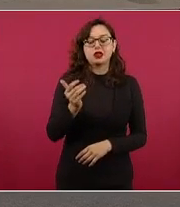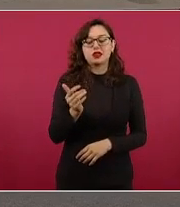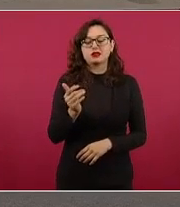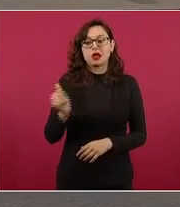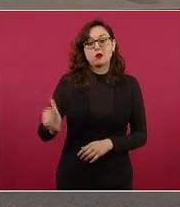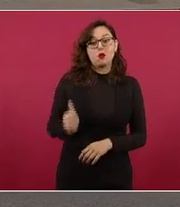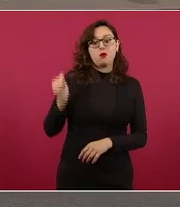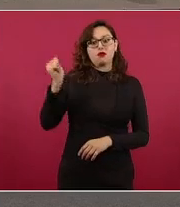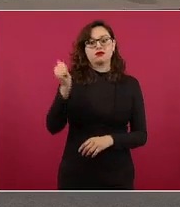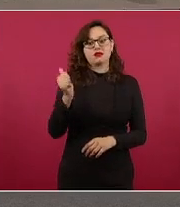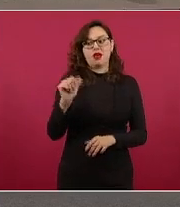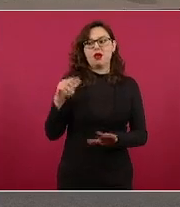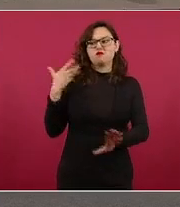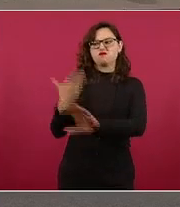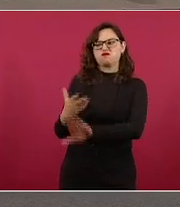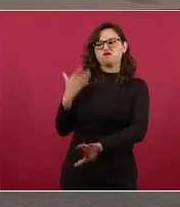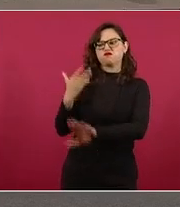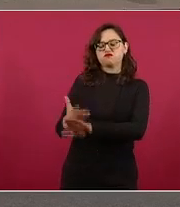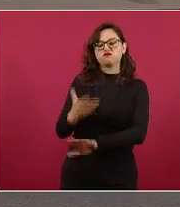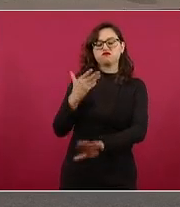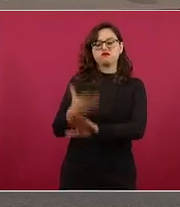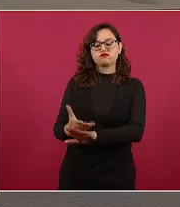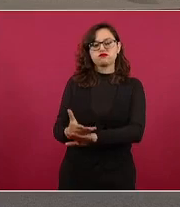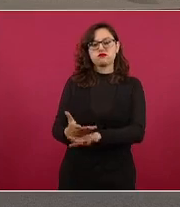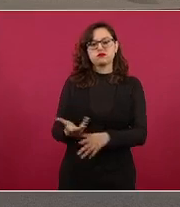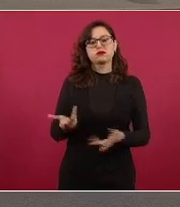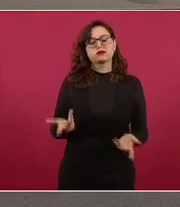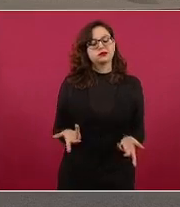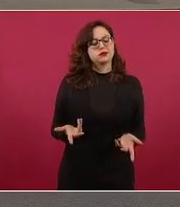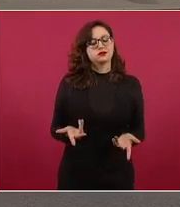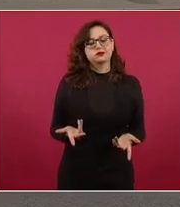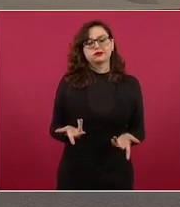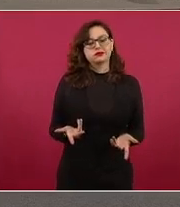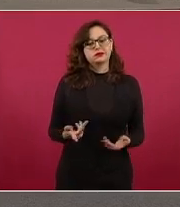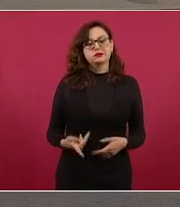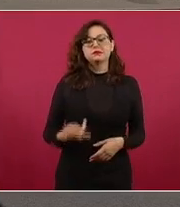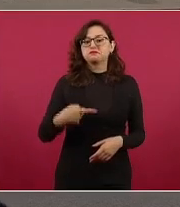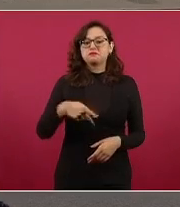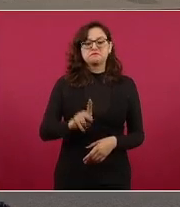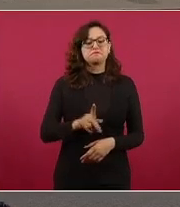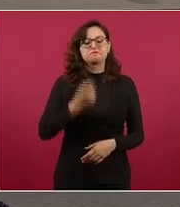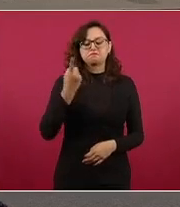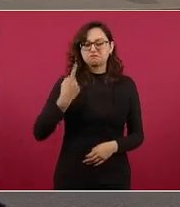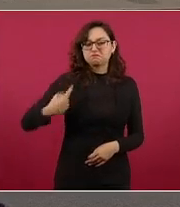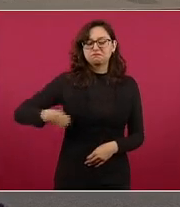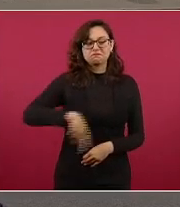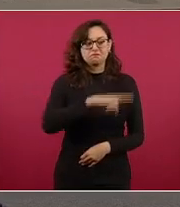por razones políticas pero nosotros tenemos